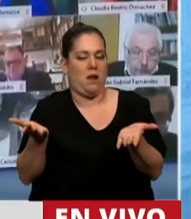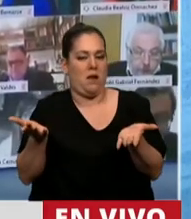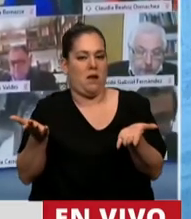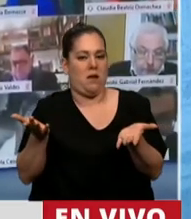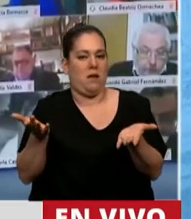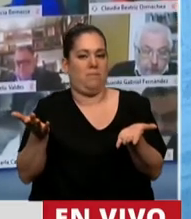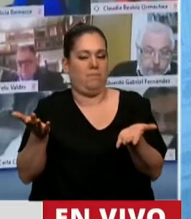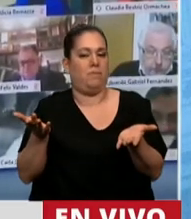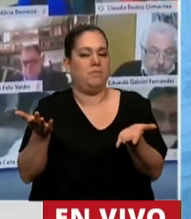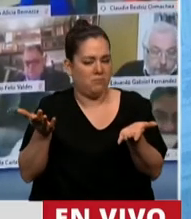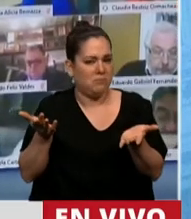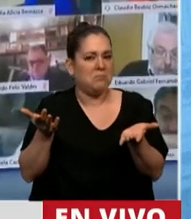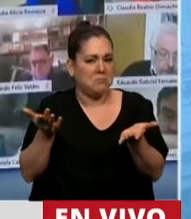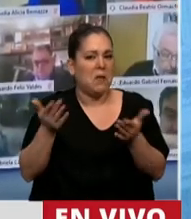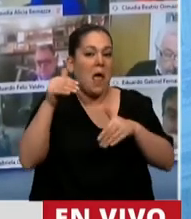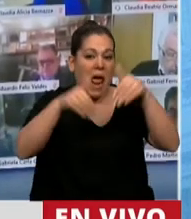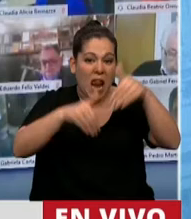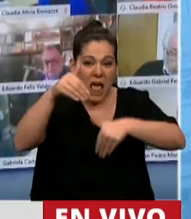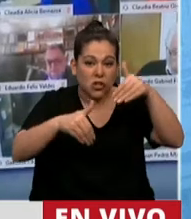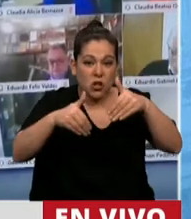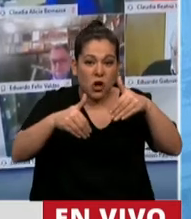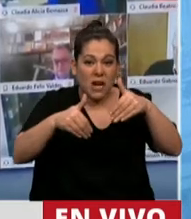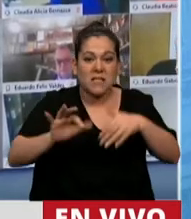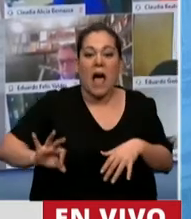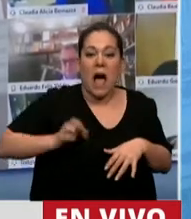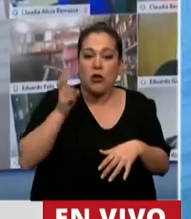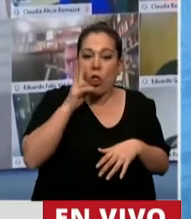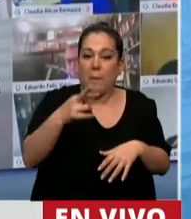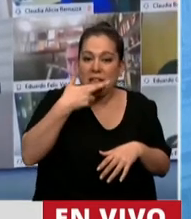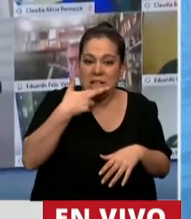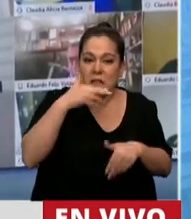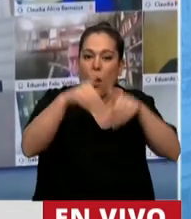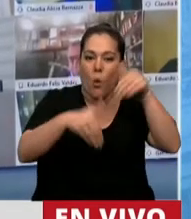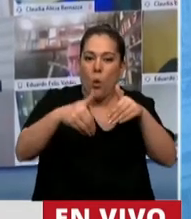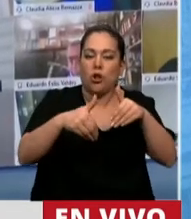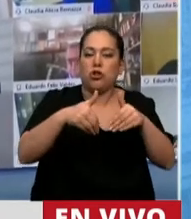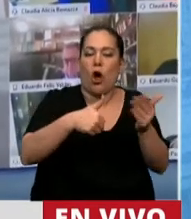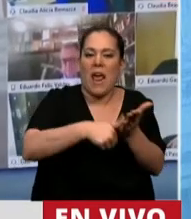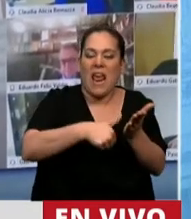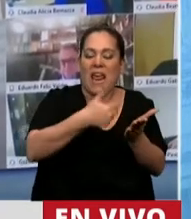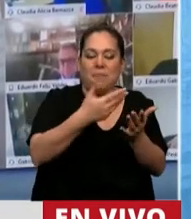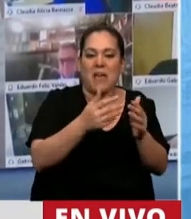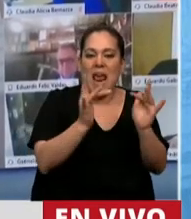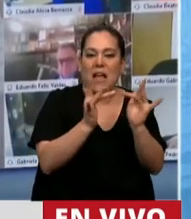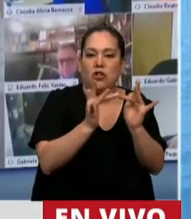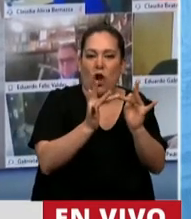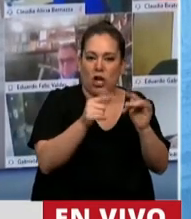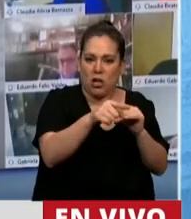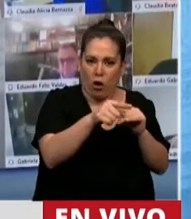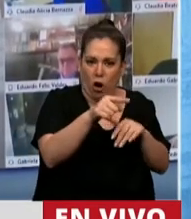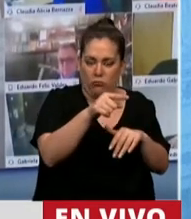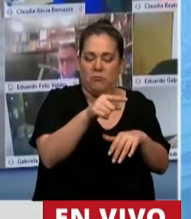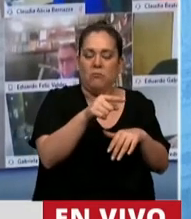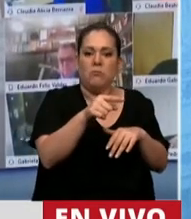Hicieron elecciones con voto electrónico en el año 2017 y que millones de argentinos elijan a través del